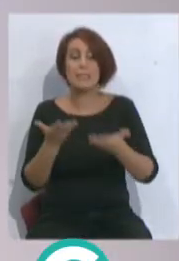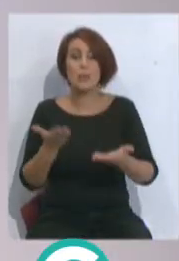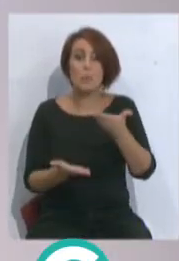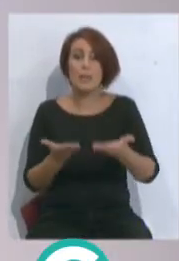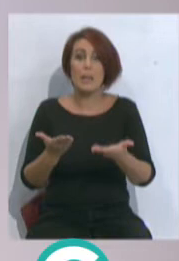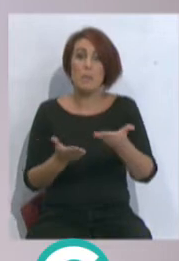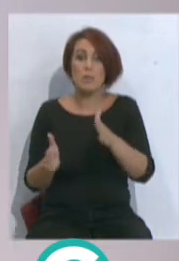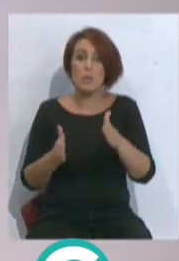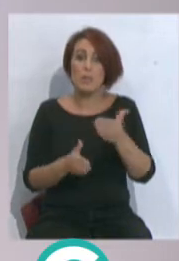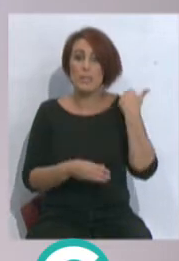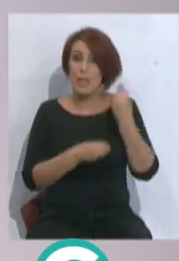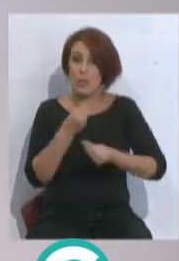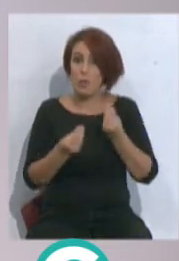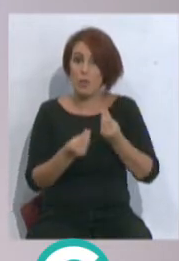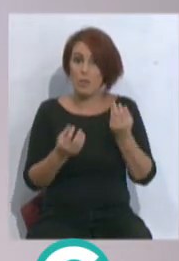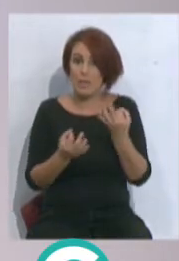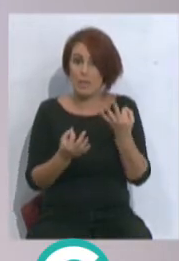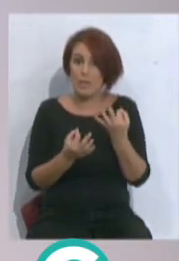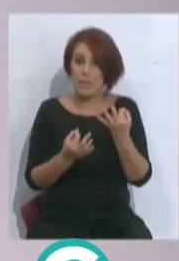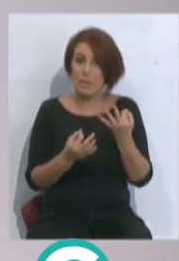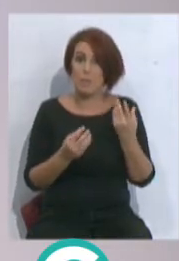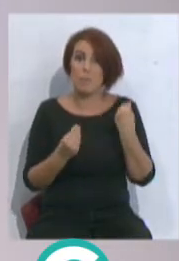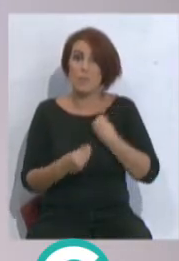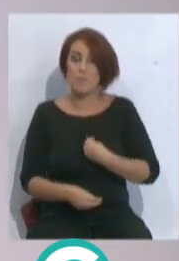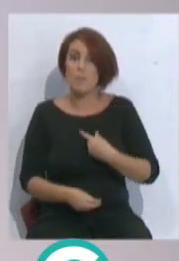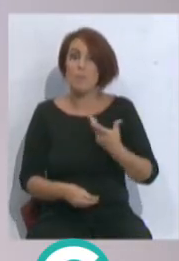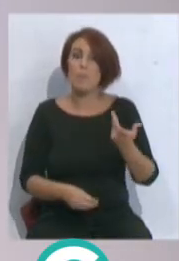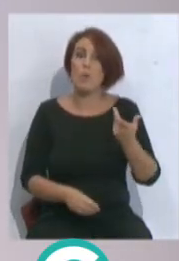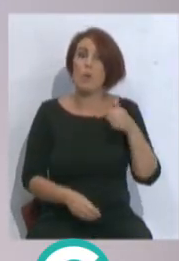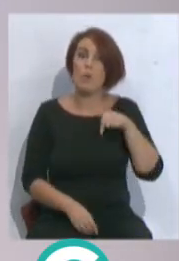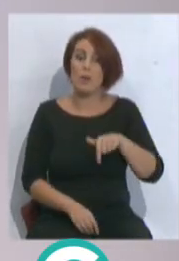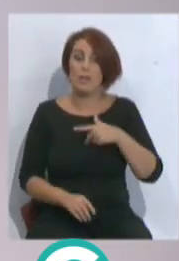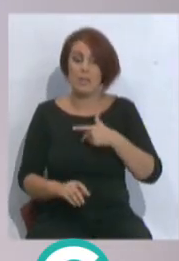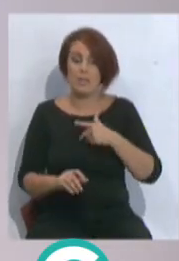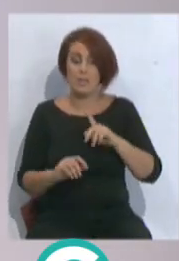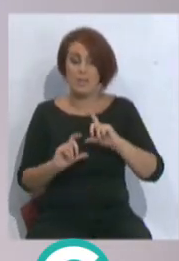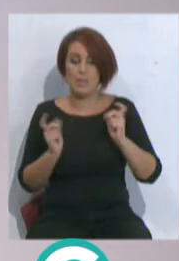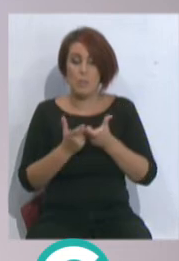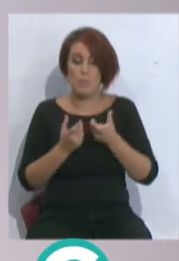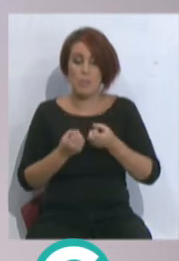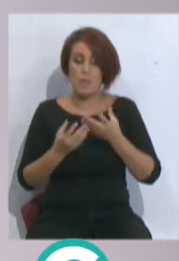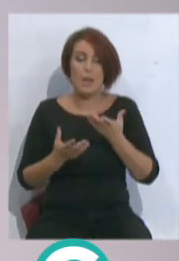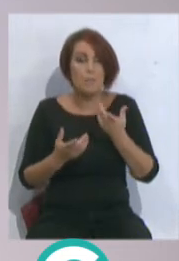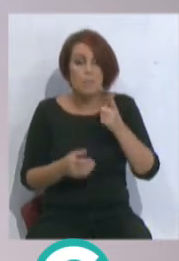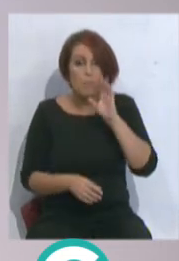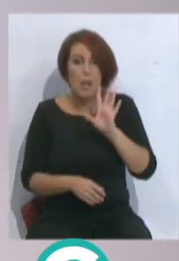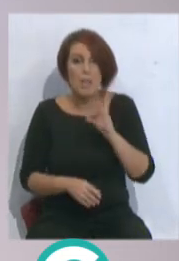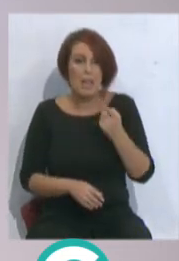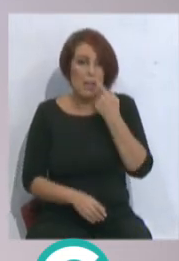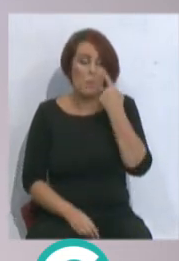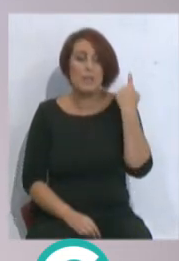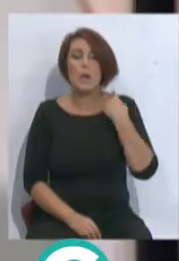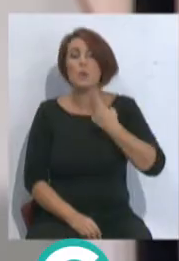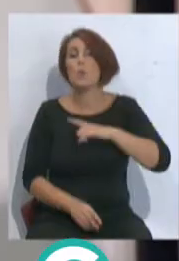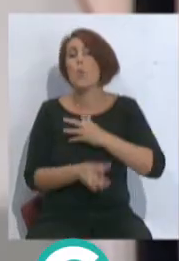que se hizo la temporada pasada, que estuvo muy por encima de las expectativas. Pero parece que no tiene mérito. Pero es parece que no tiene mérito. Es que parece que era el año pasado como quedamos,